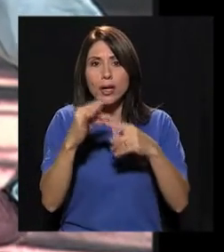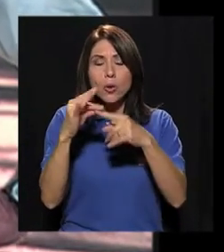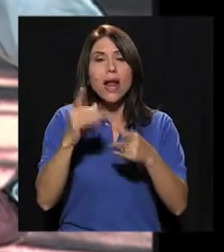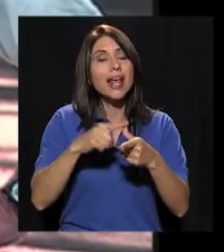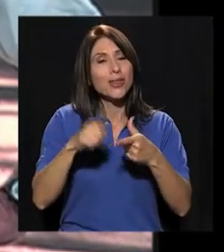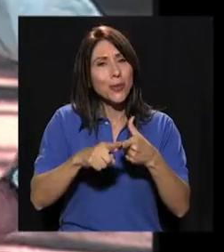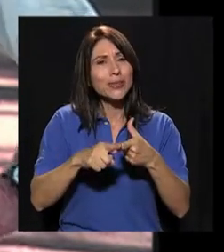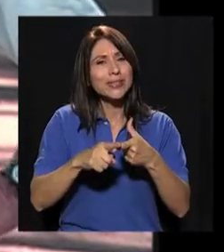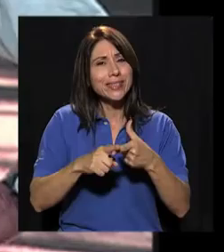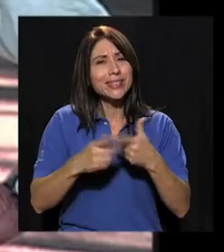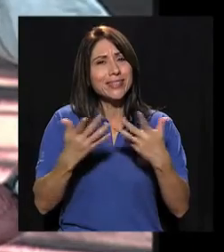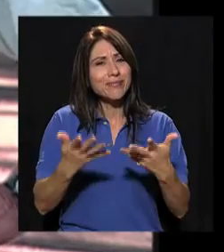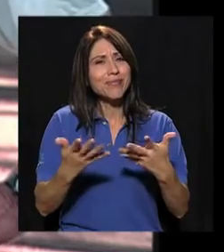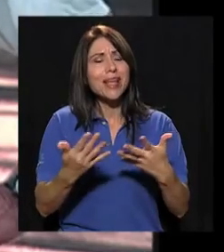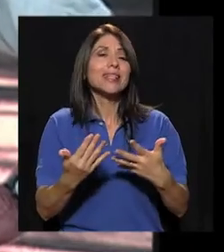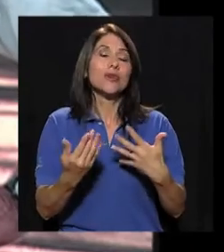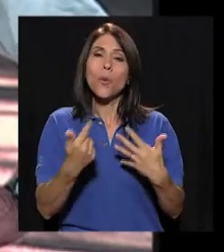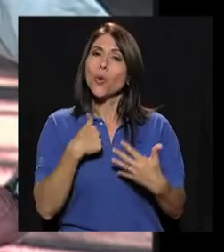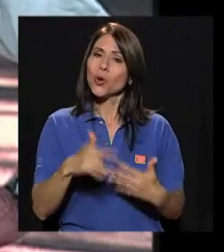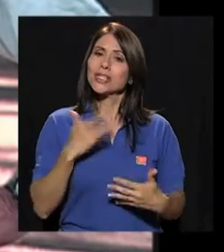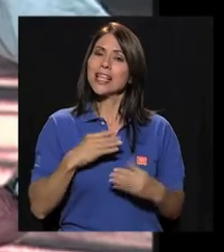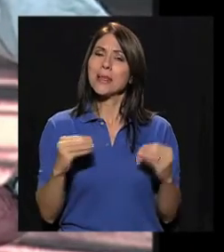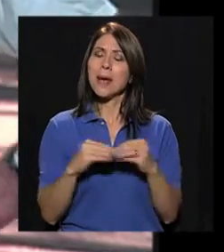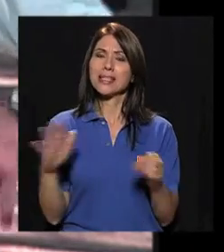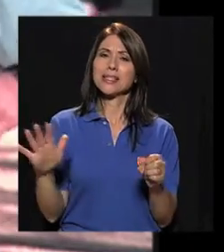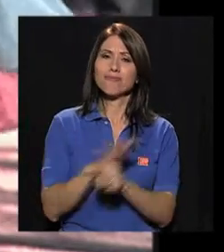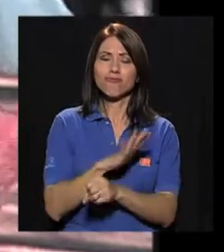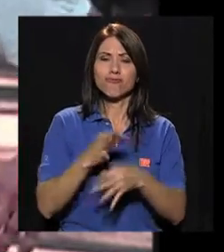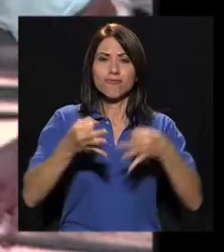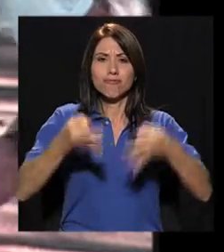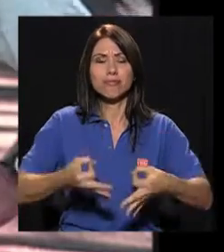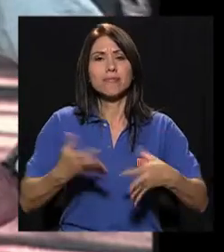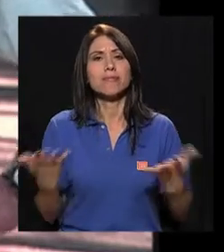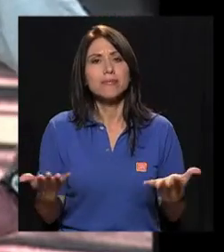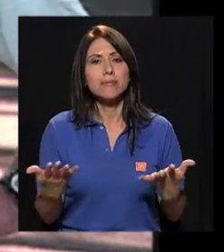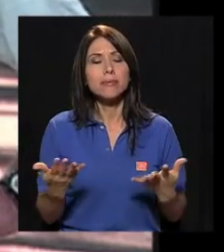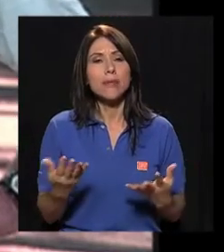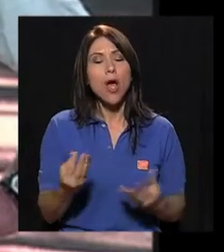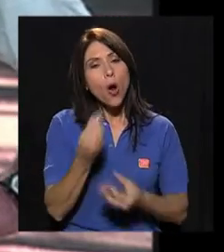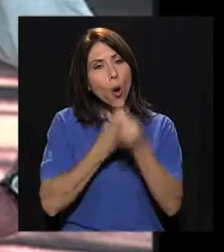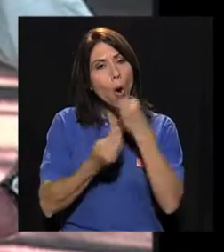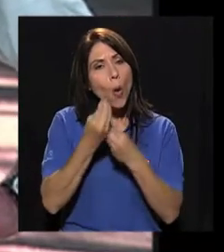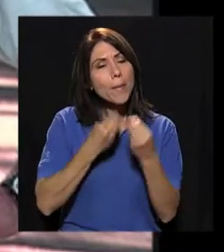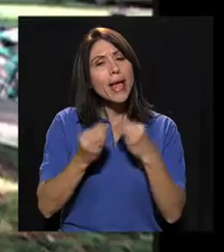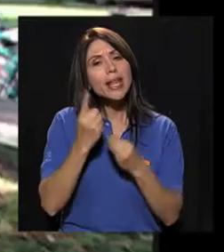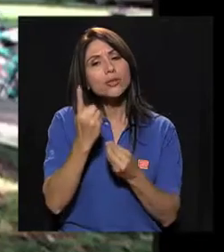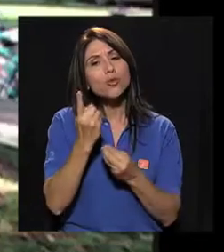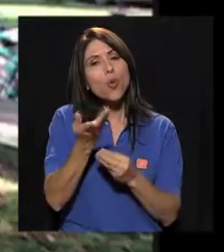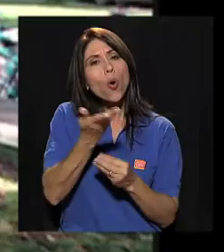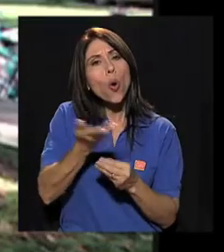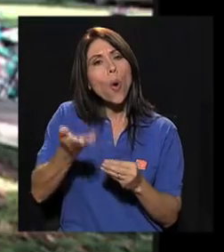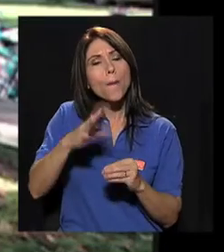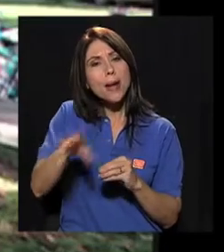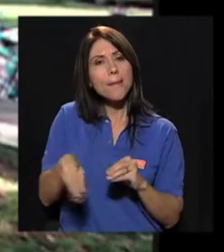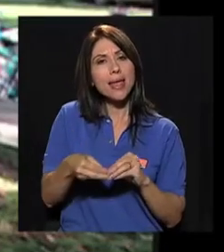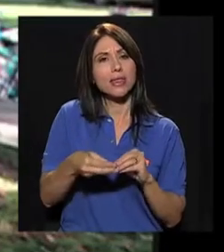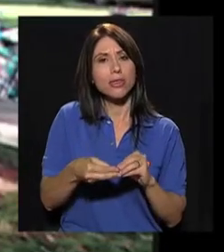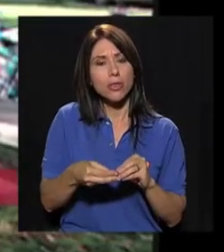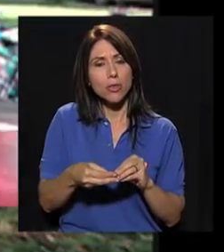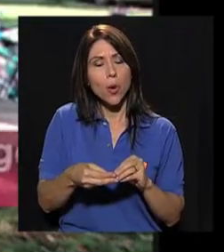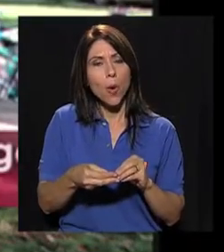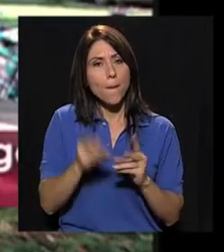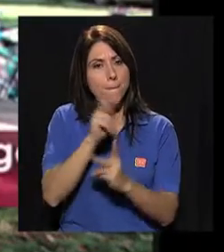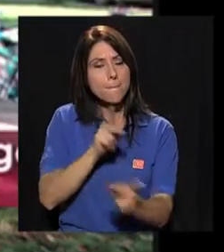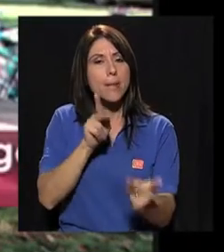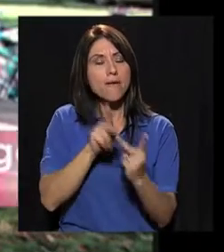ciertos alimentos en particular. Entonces, cuido uno más la dieta. Como que siento uno más integral, creo yo. Más íntegro sería. El comer es un complemento.